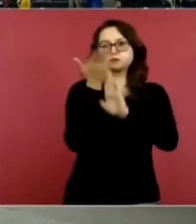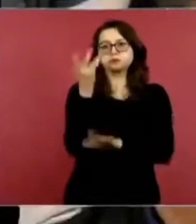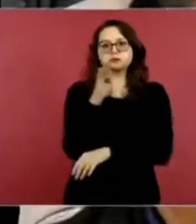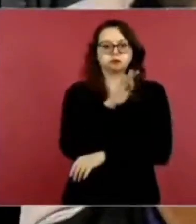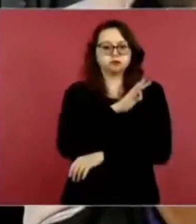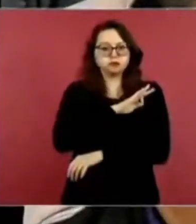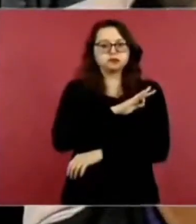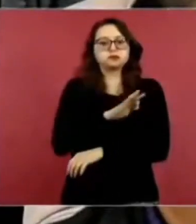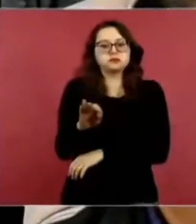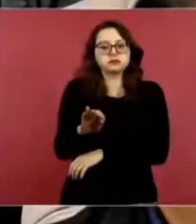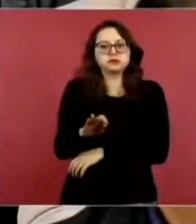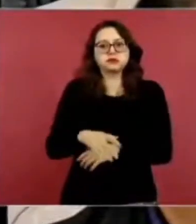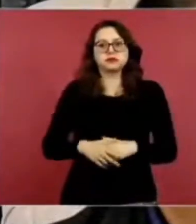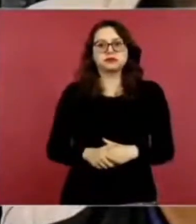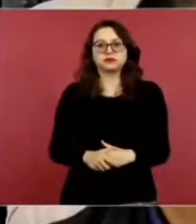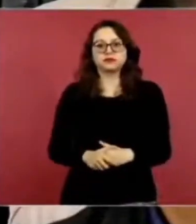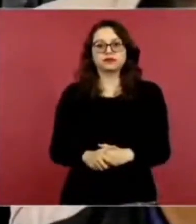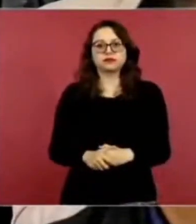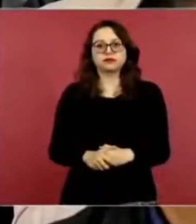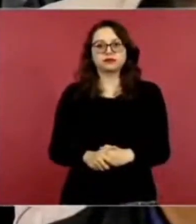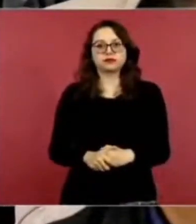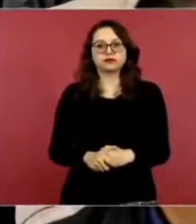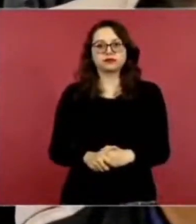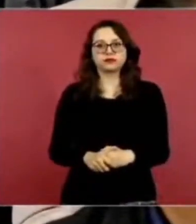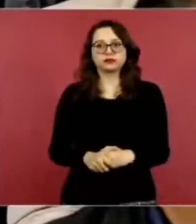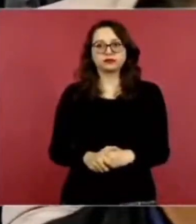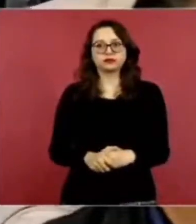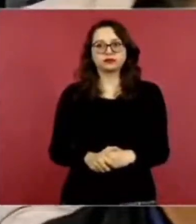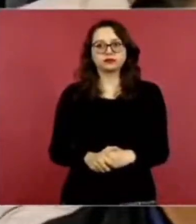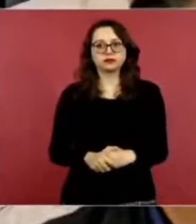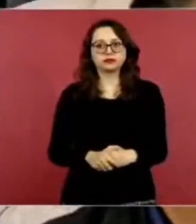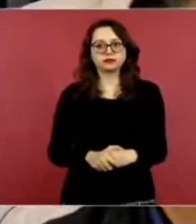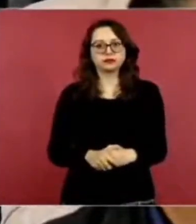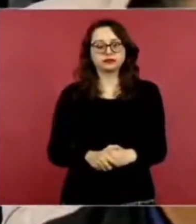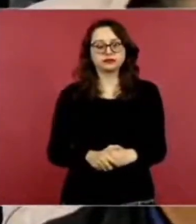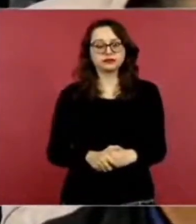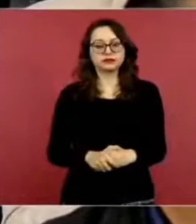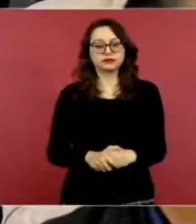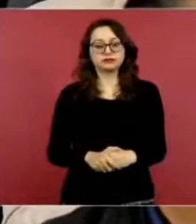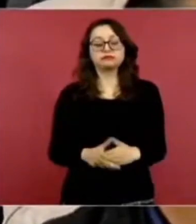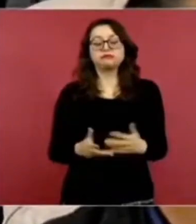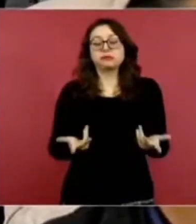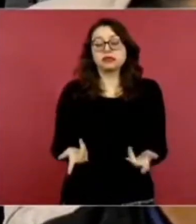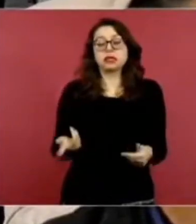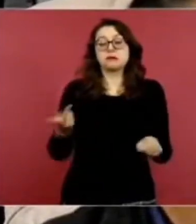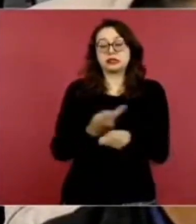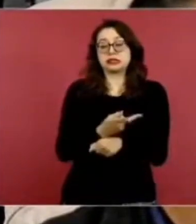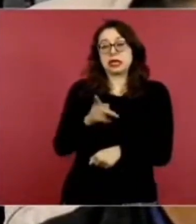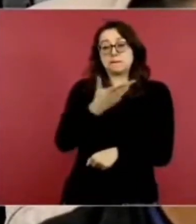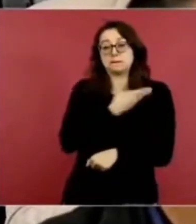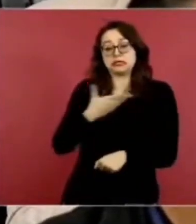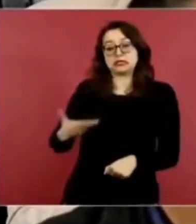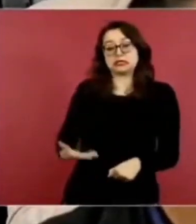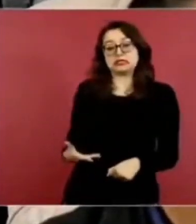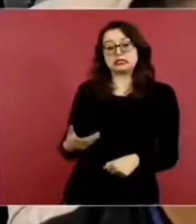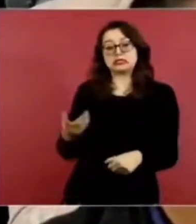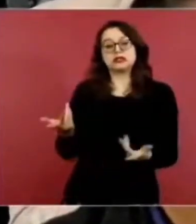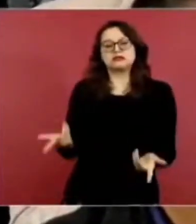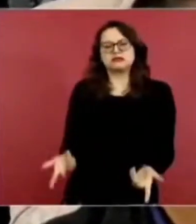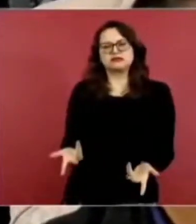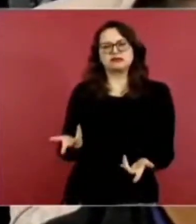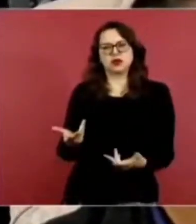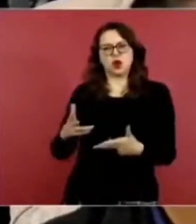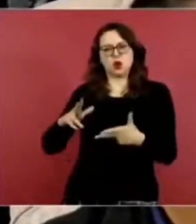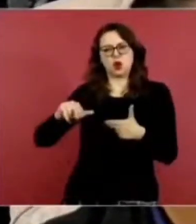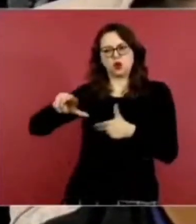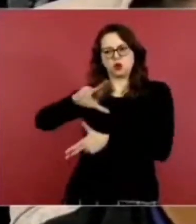¿Cuál es la situación o la versión oficial que tiene el gobierno federal o el Gabinete de Seguridad de lo que pasó el día del huracán